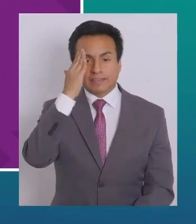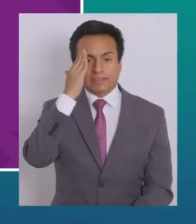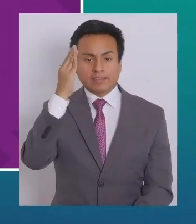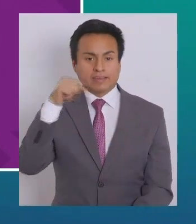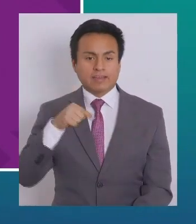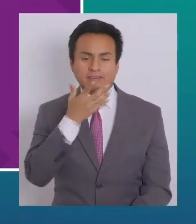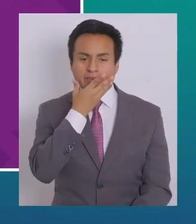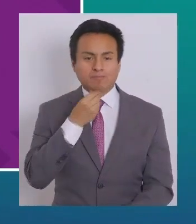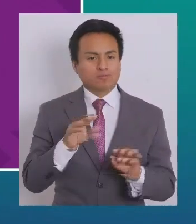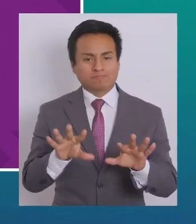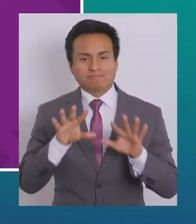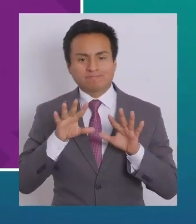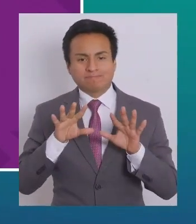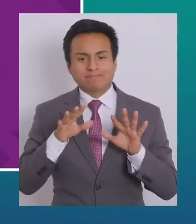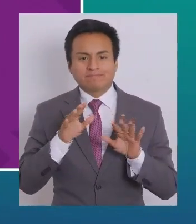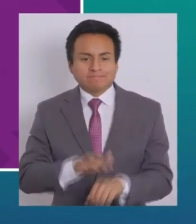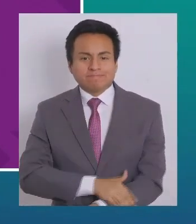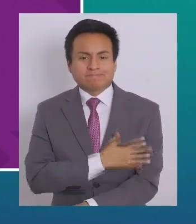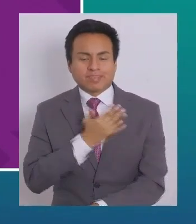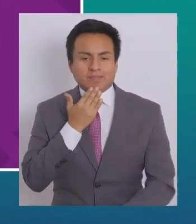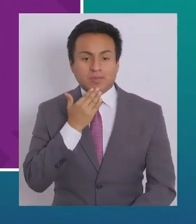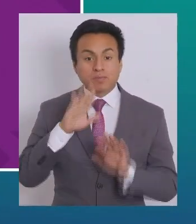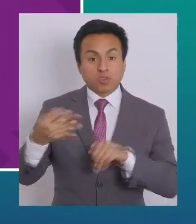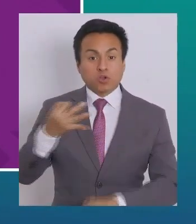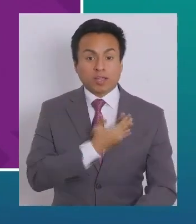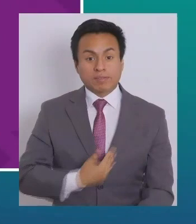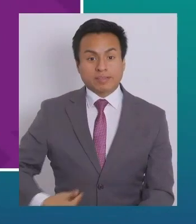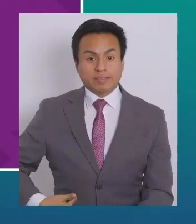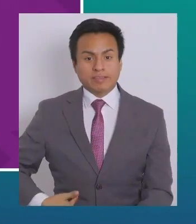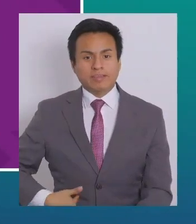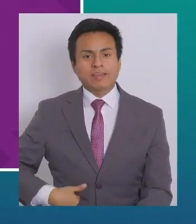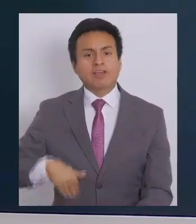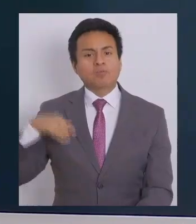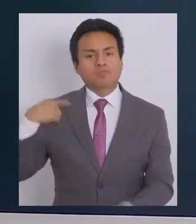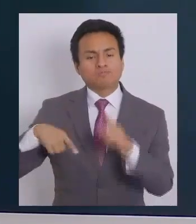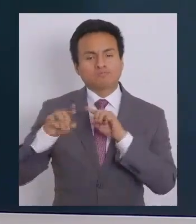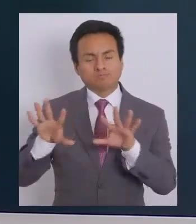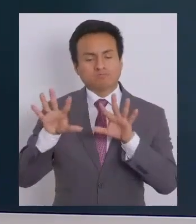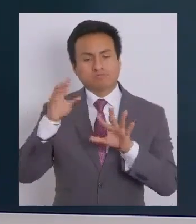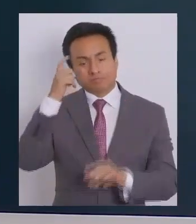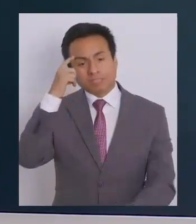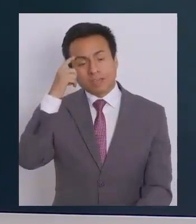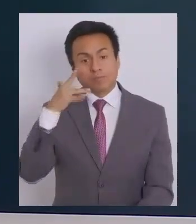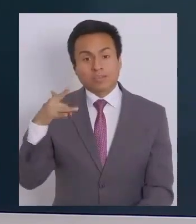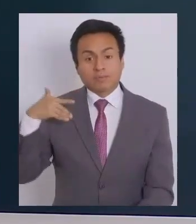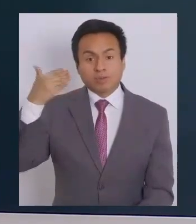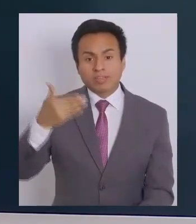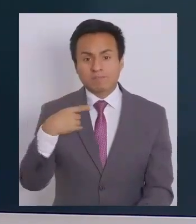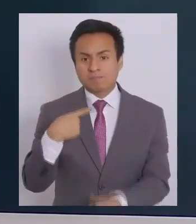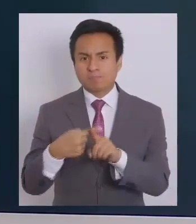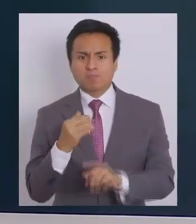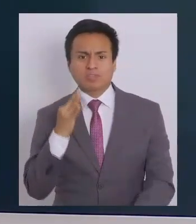hermoso y emocionante. Y como dijo el presidente, una epopeya que abre una luz de